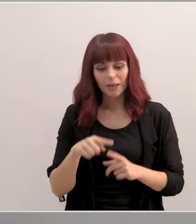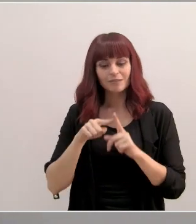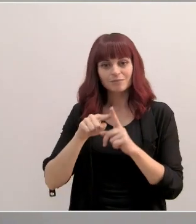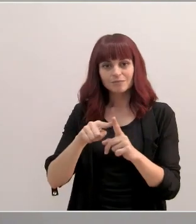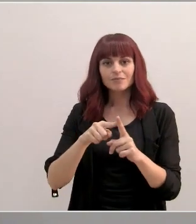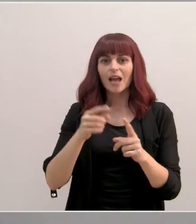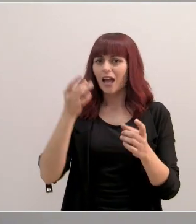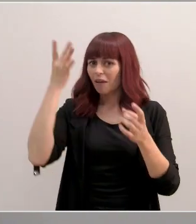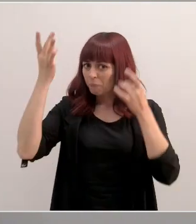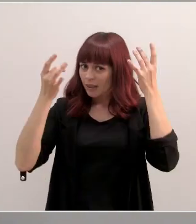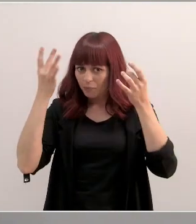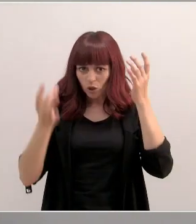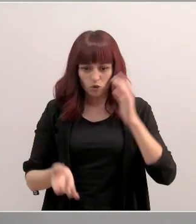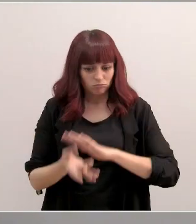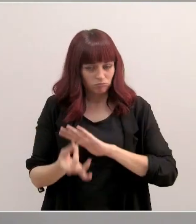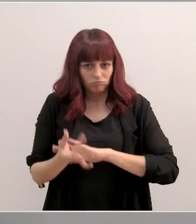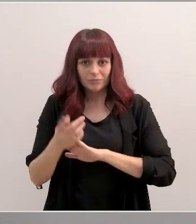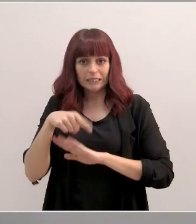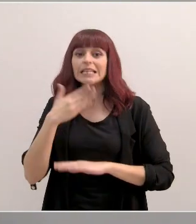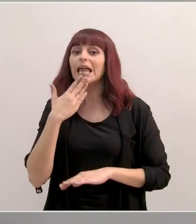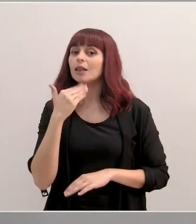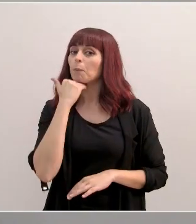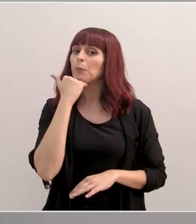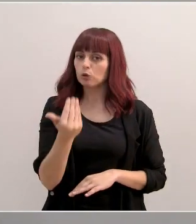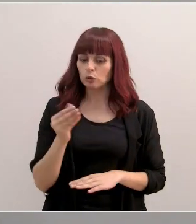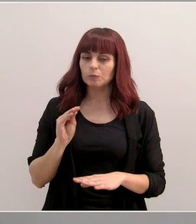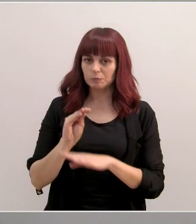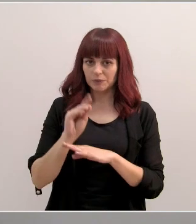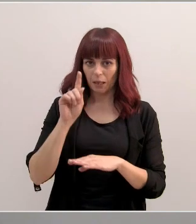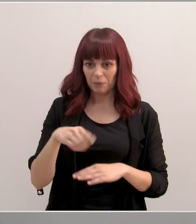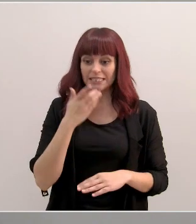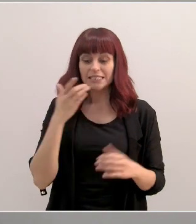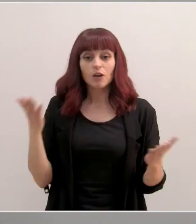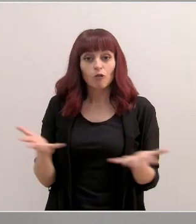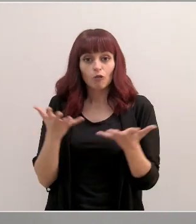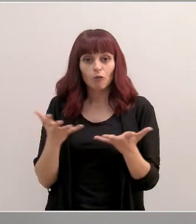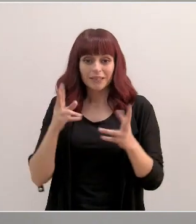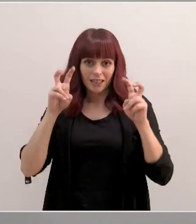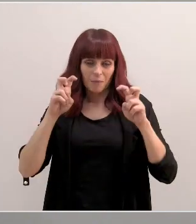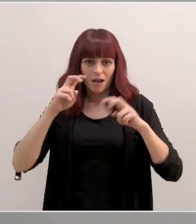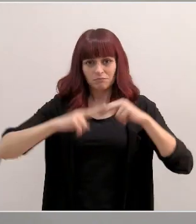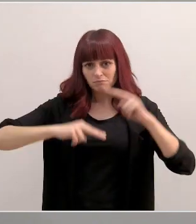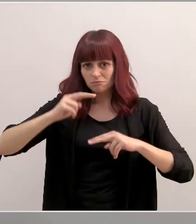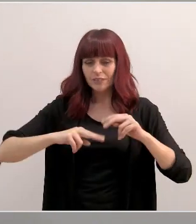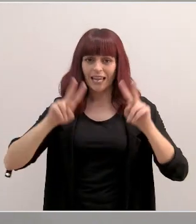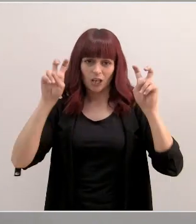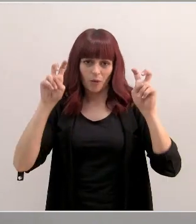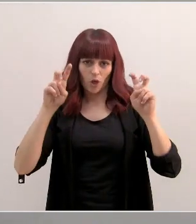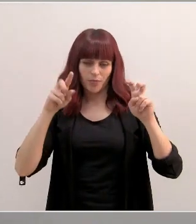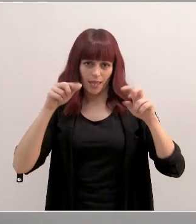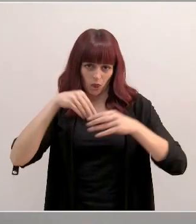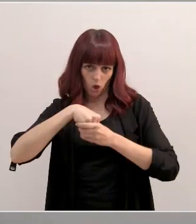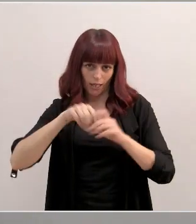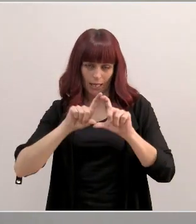promoción del emprendimiento y la innovación en edades tempranas y las que fomenten los proyectos de innovación y emprendimiento en el tejido empresarial